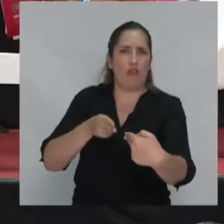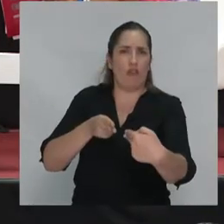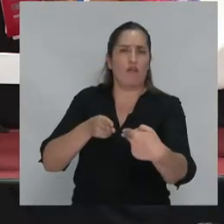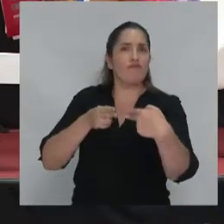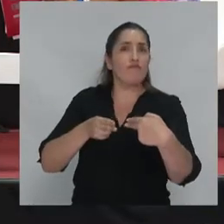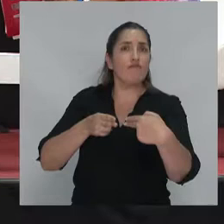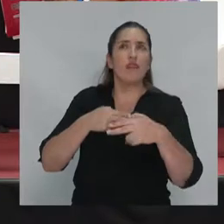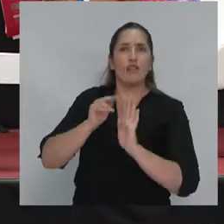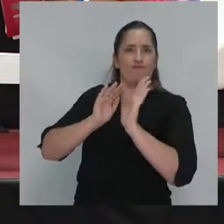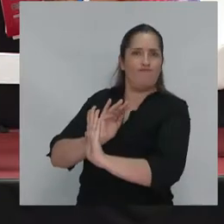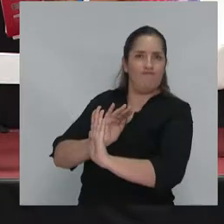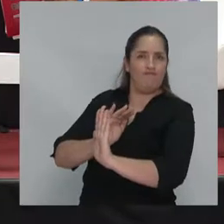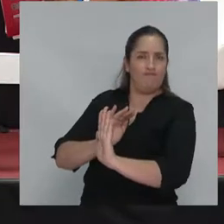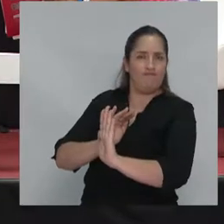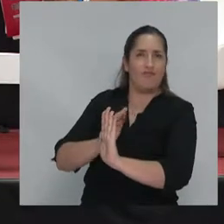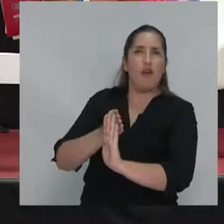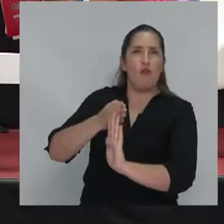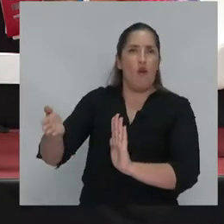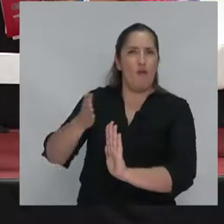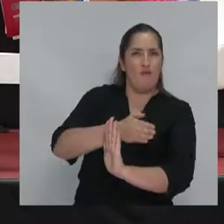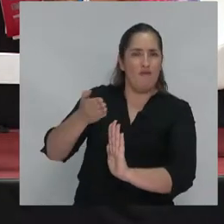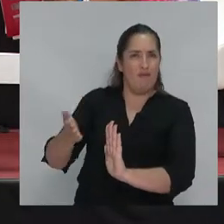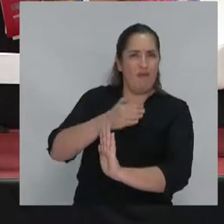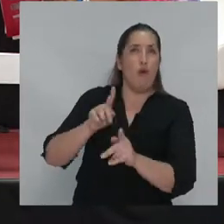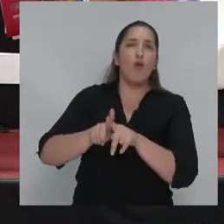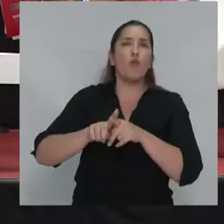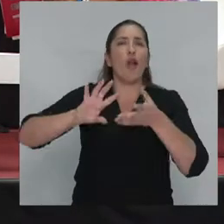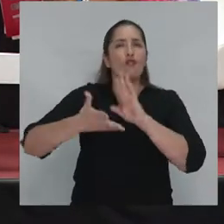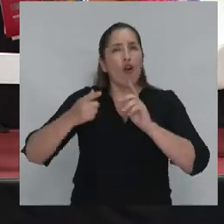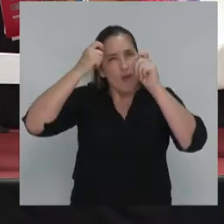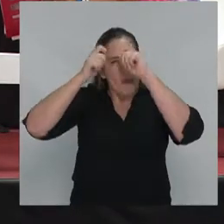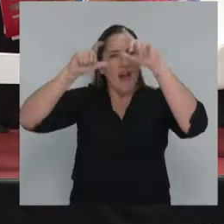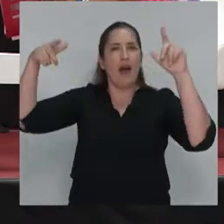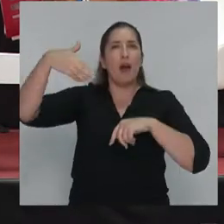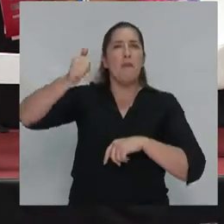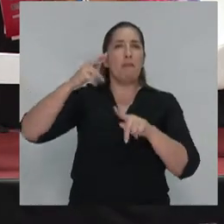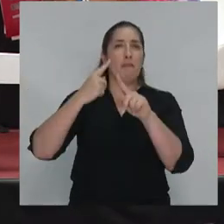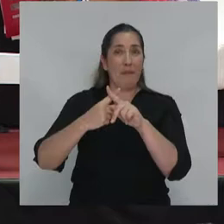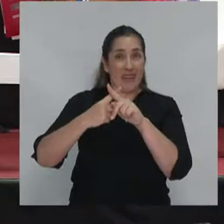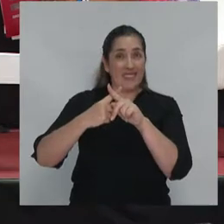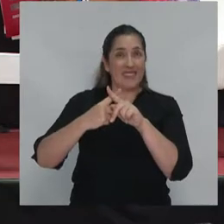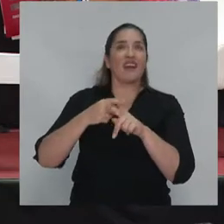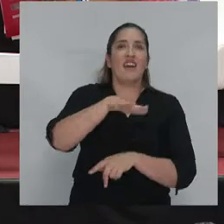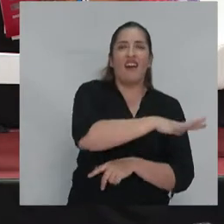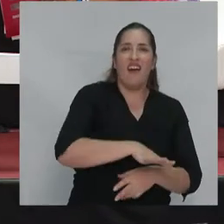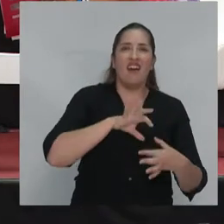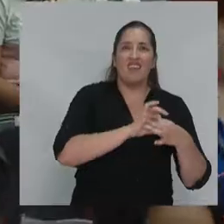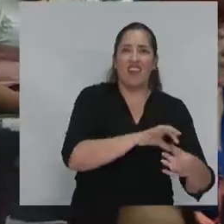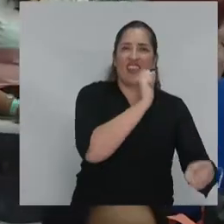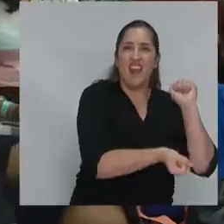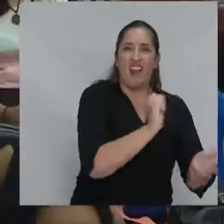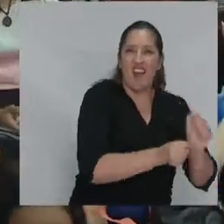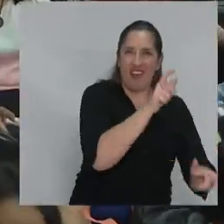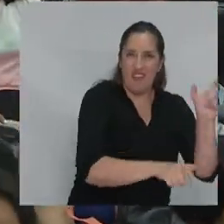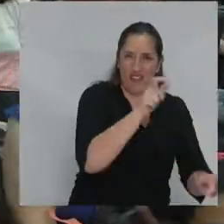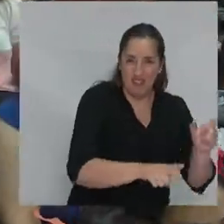construye una frontera, pero construye una frontera entre el capitalismo y la clase obrera, la capital